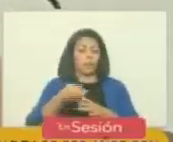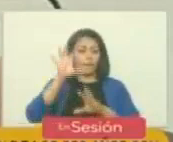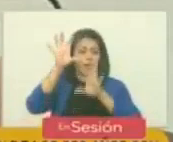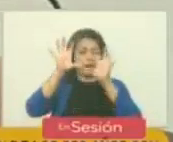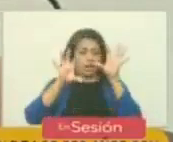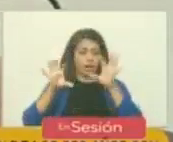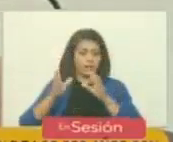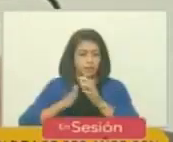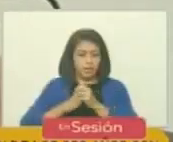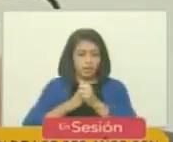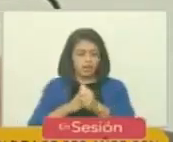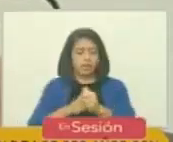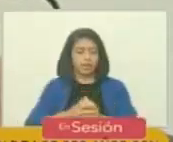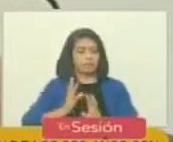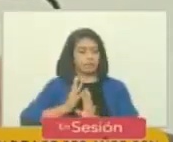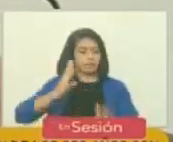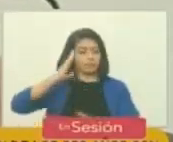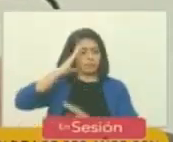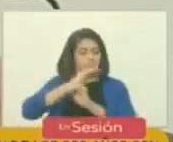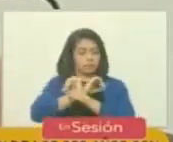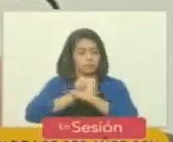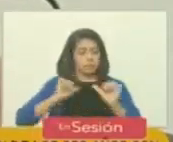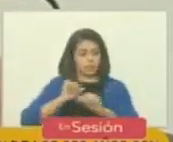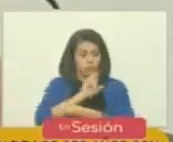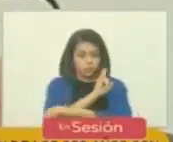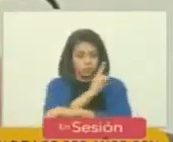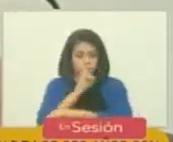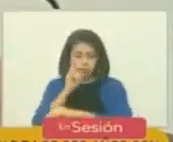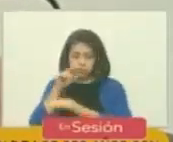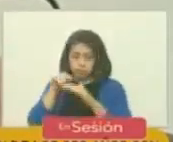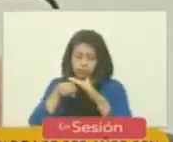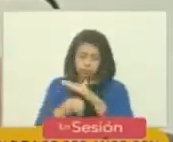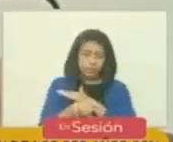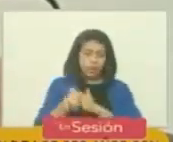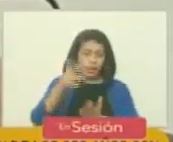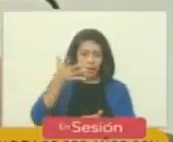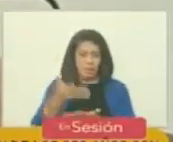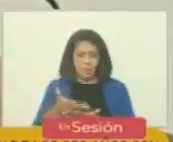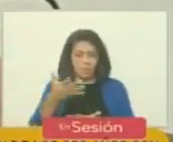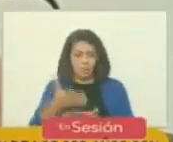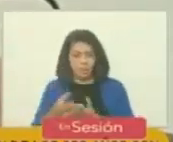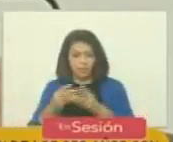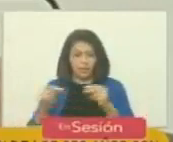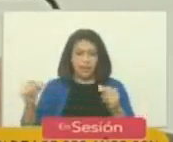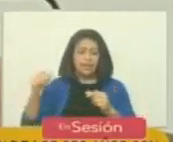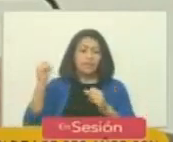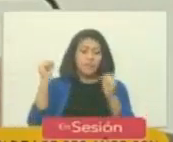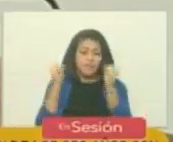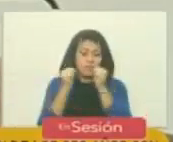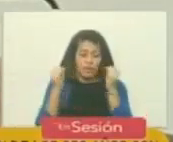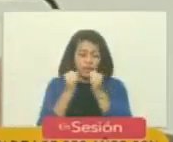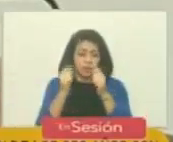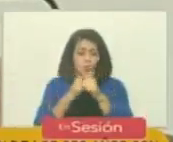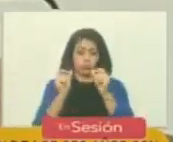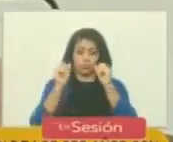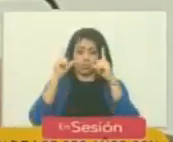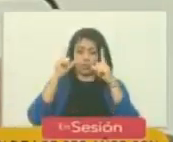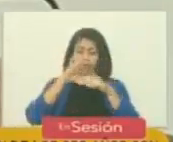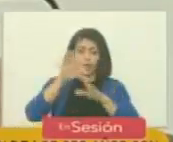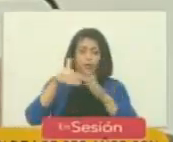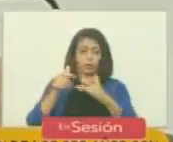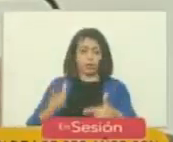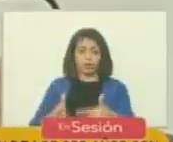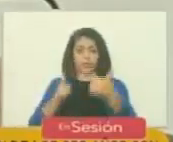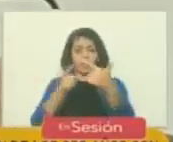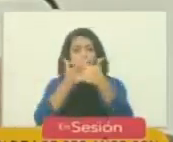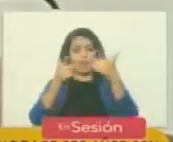condujo sus ejércitos a través de selvas, zonas pantanosas, del hielo de los Andes para sorprender a sus enemigos